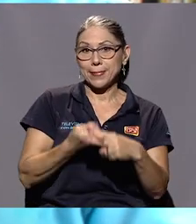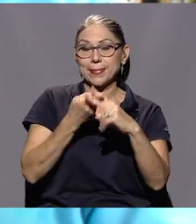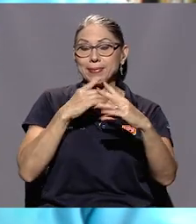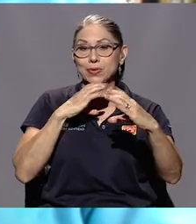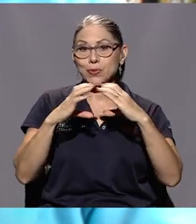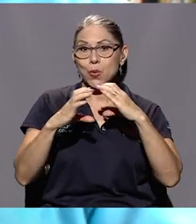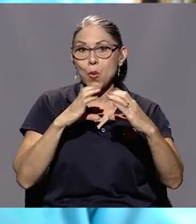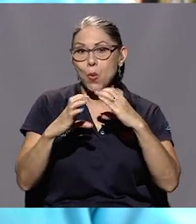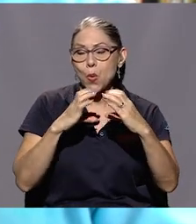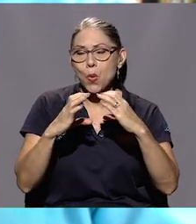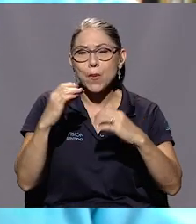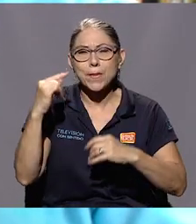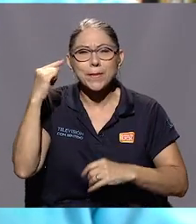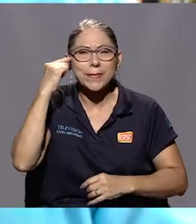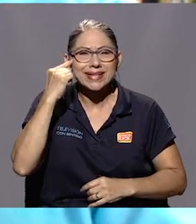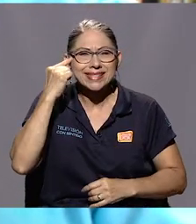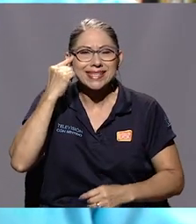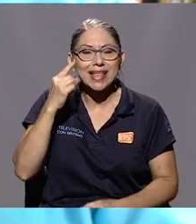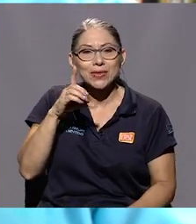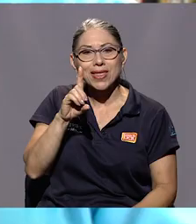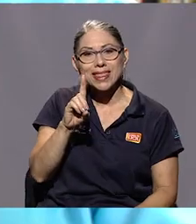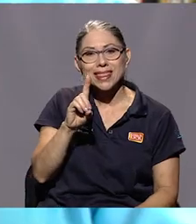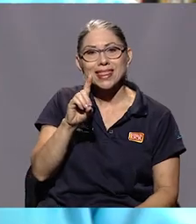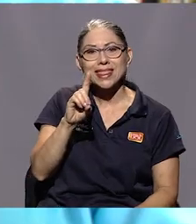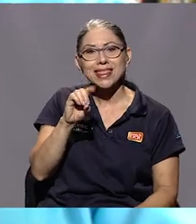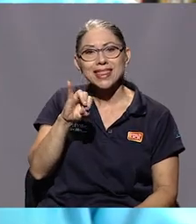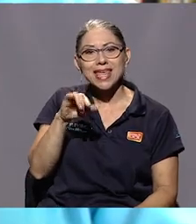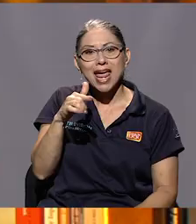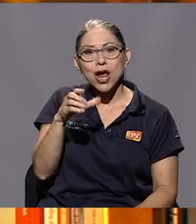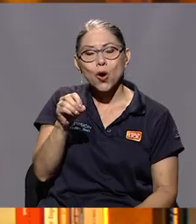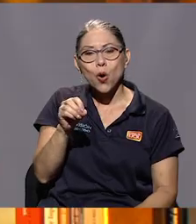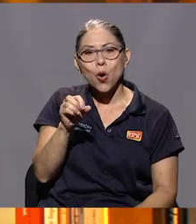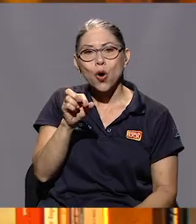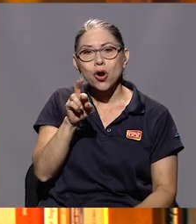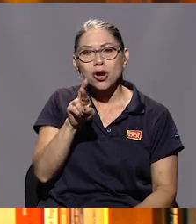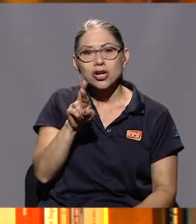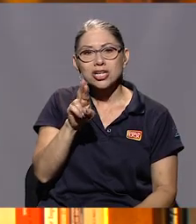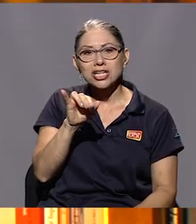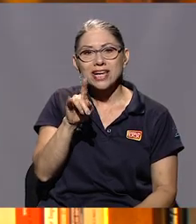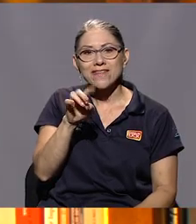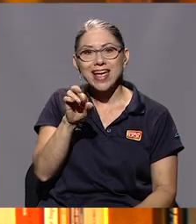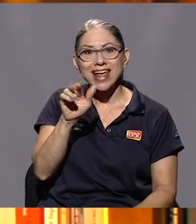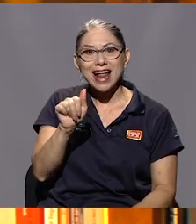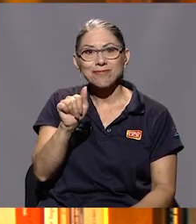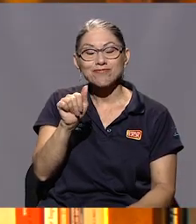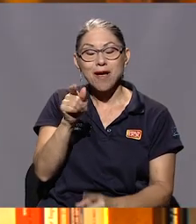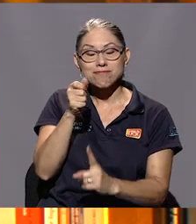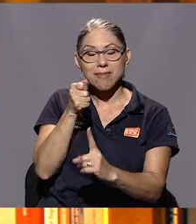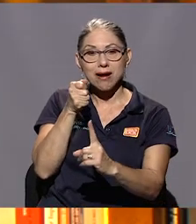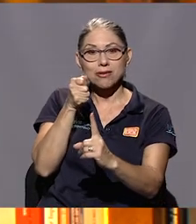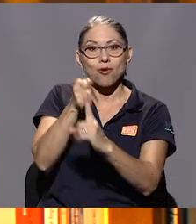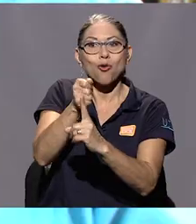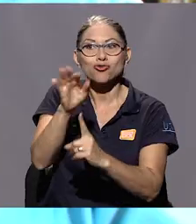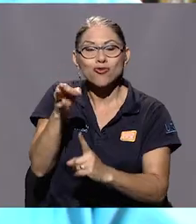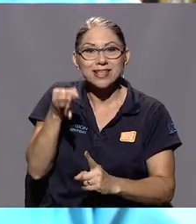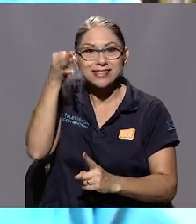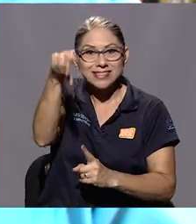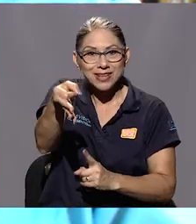conversación pensando en Diego Rivera. ¿Marcó su destino, don Diego?